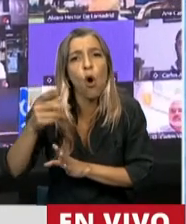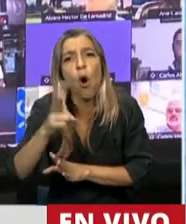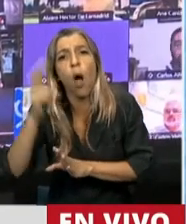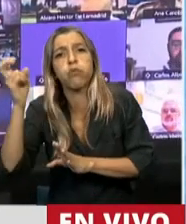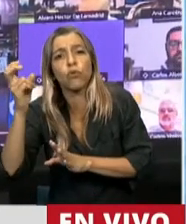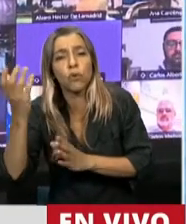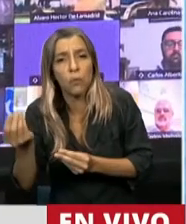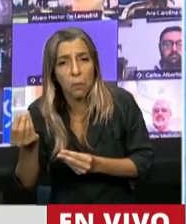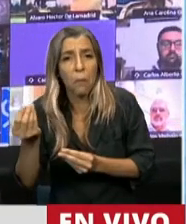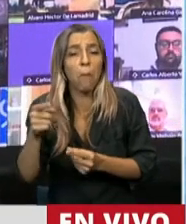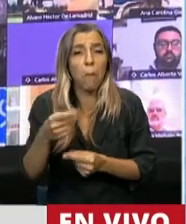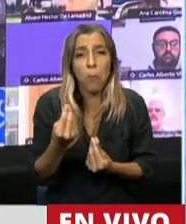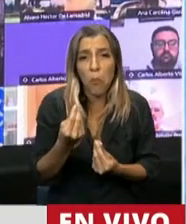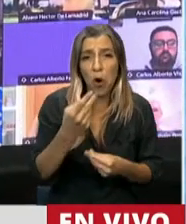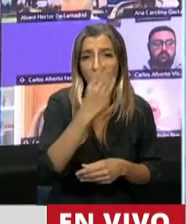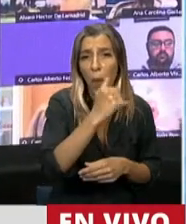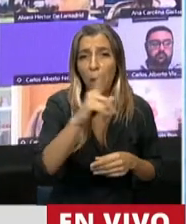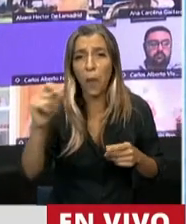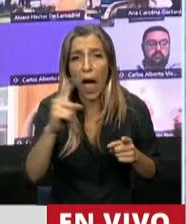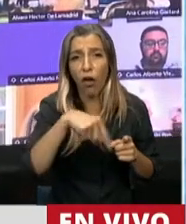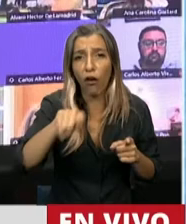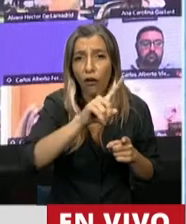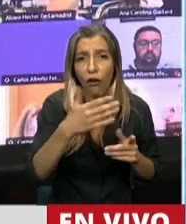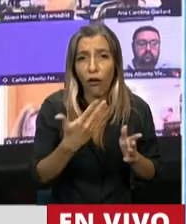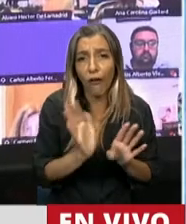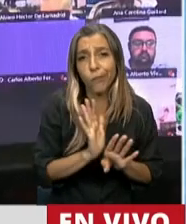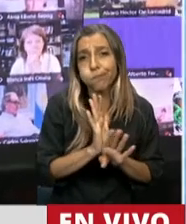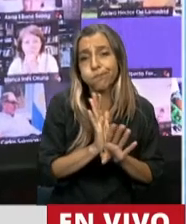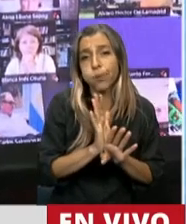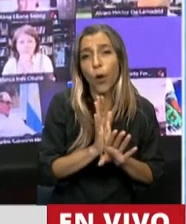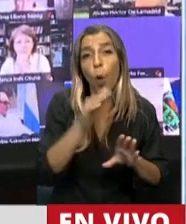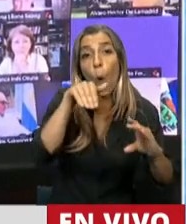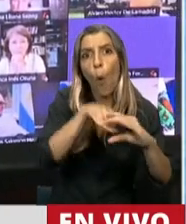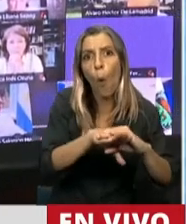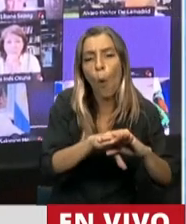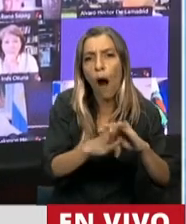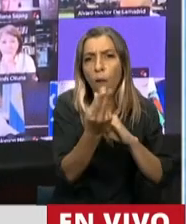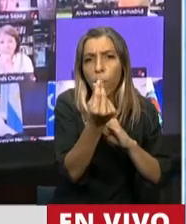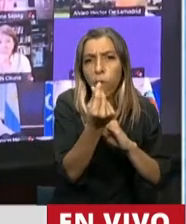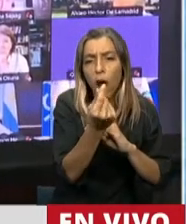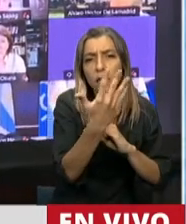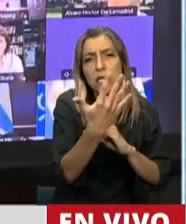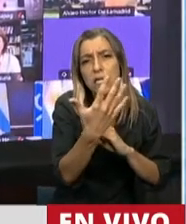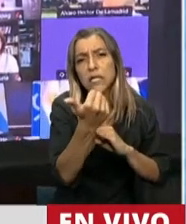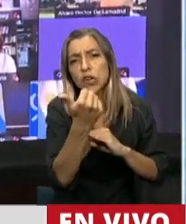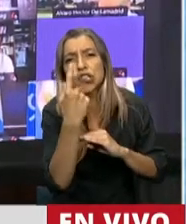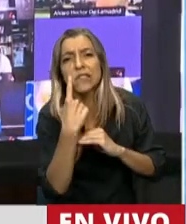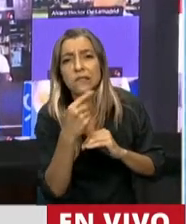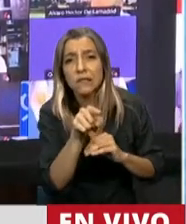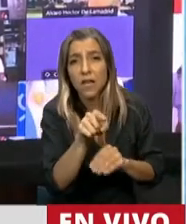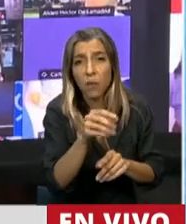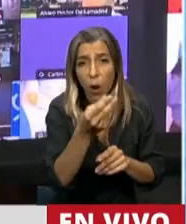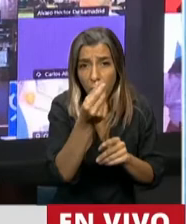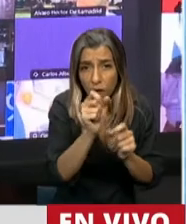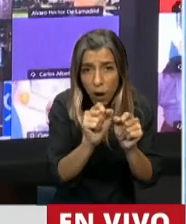dos, tres, cuatro, cinco, seis días esos fondos rindiendo intereses, cuando no son fondos de